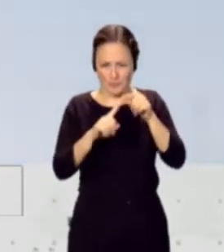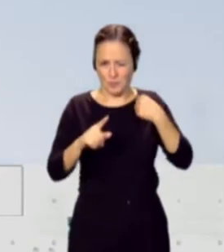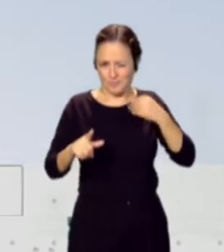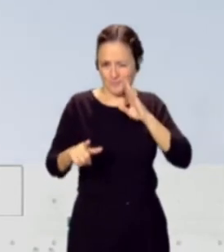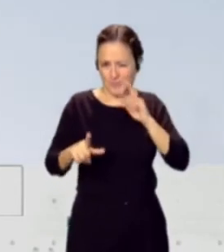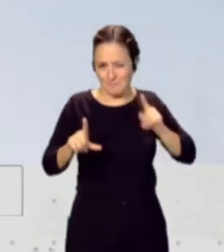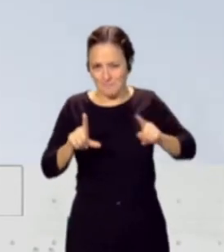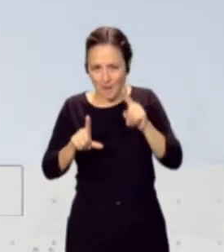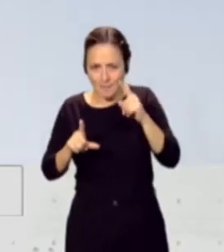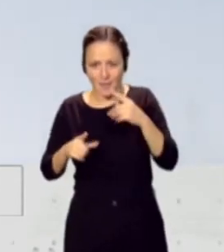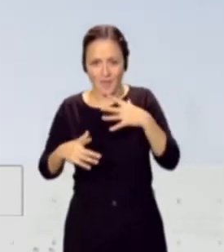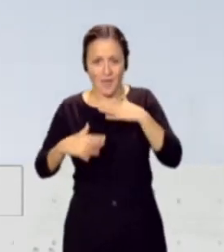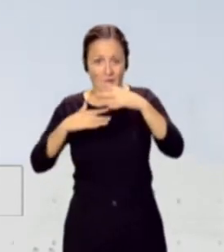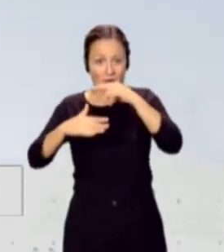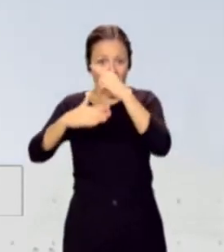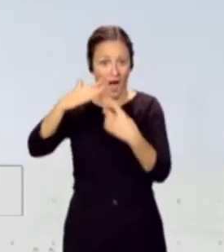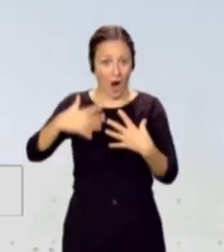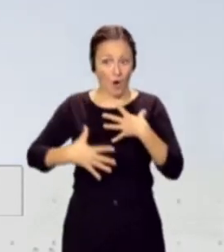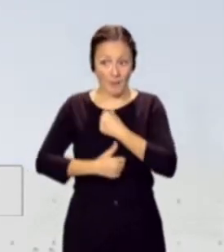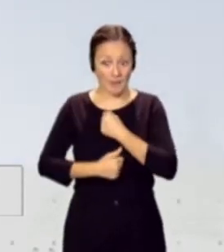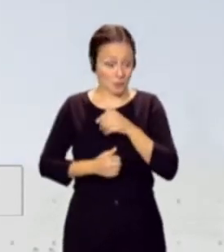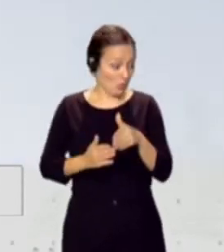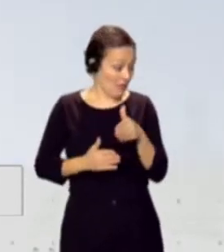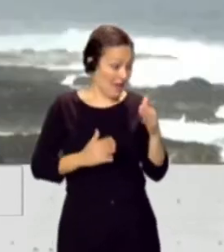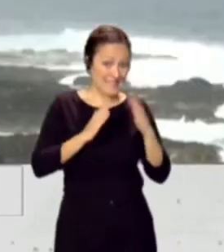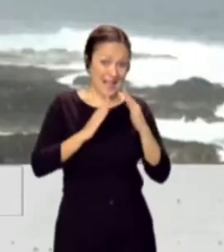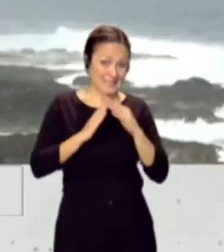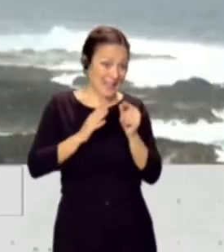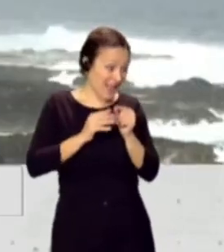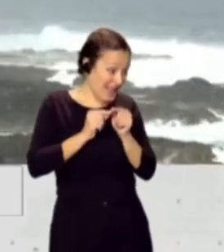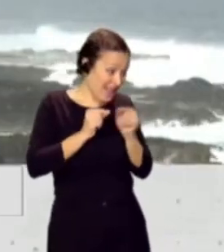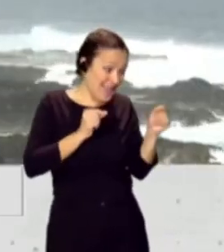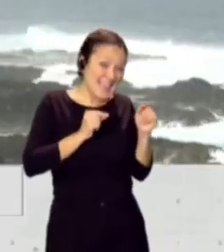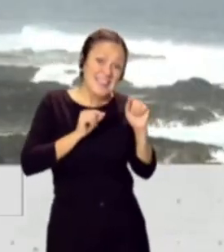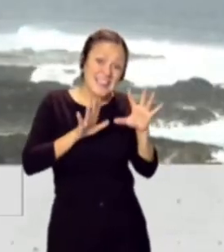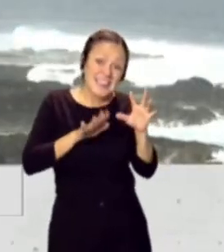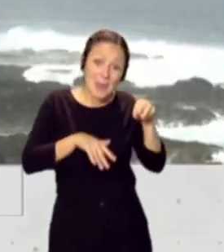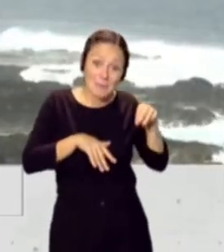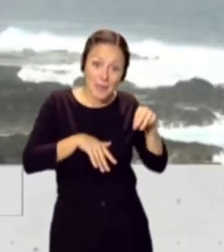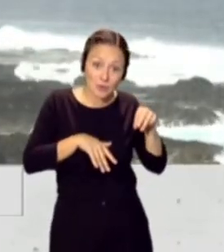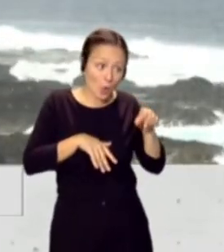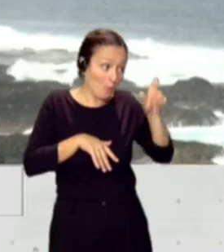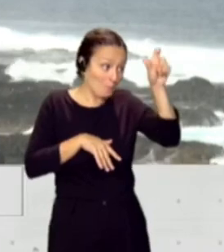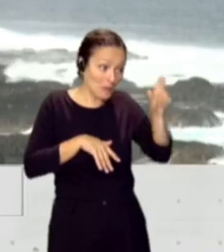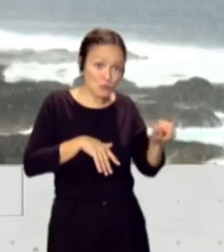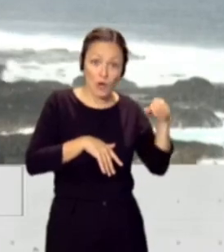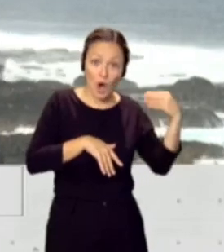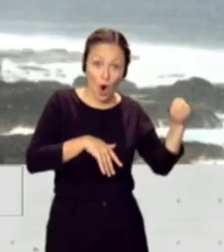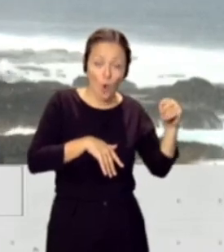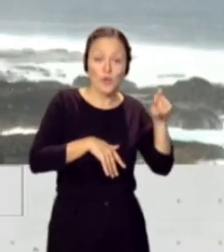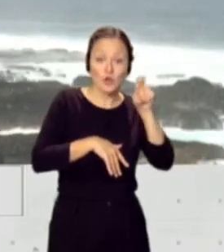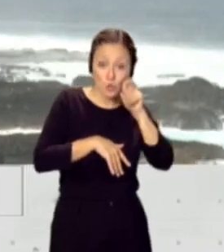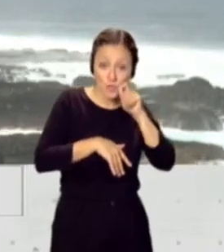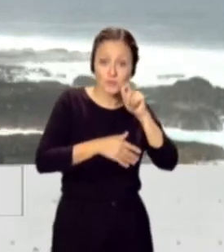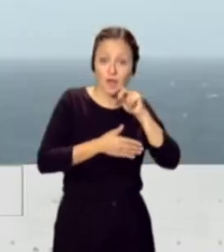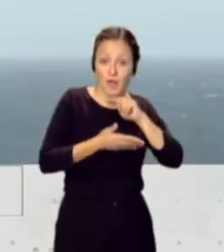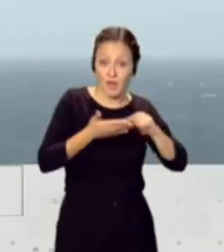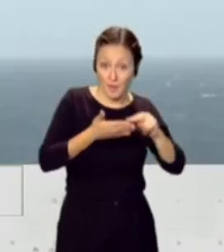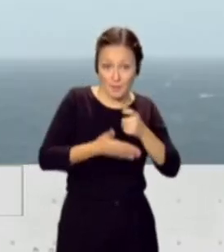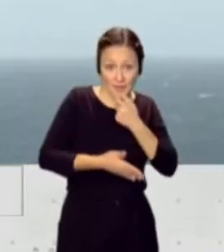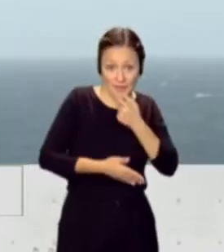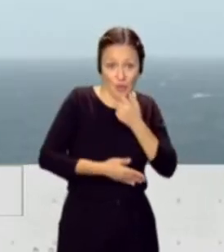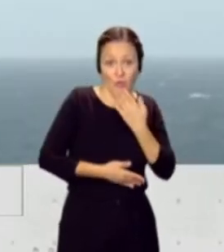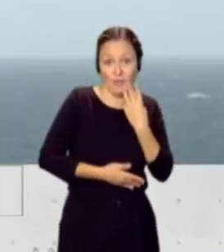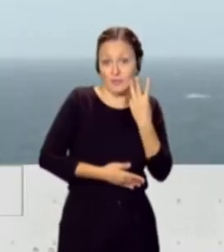de ahogamiento, a 10, 15 metros de mi casa moría una persona, un joven turista británico de